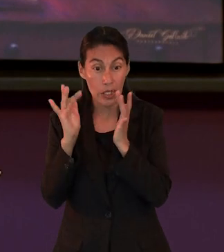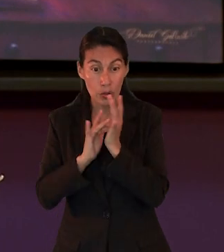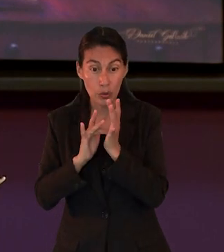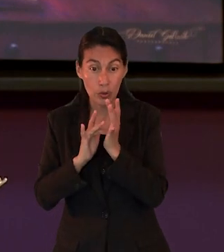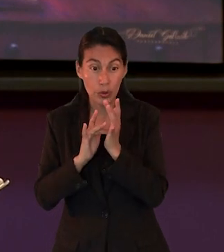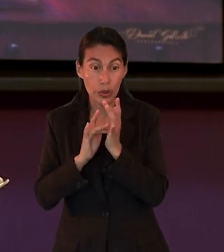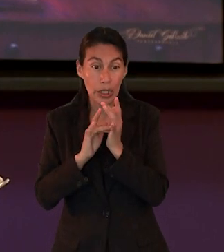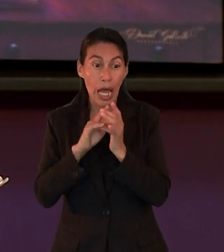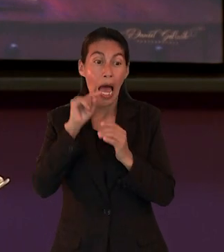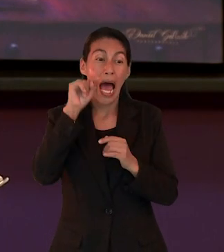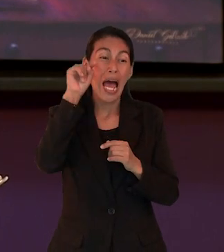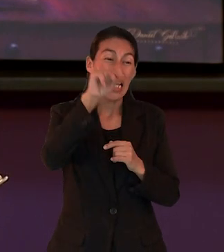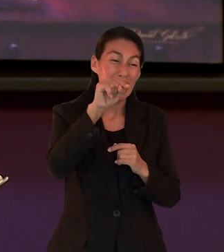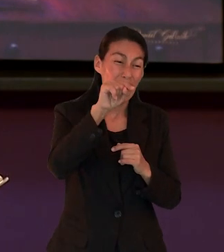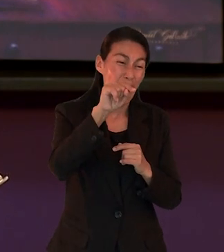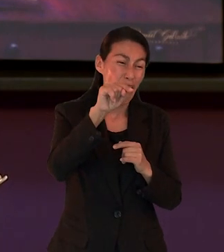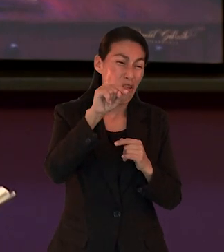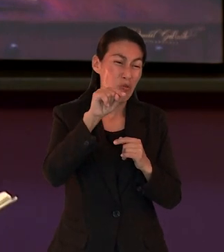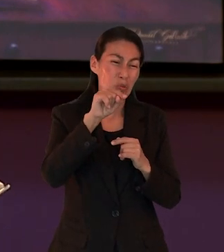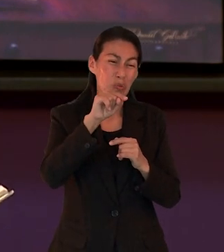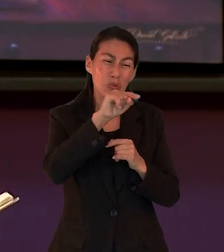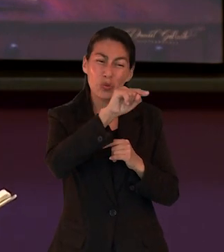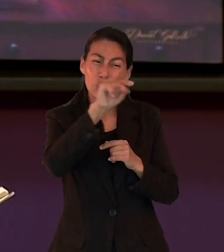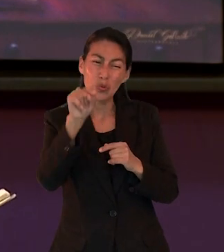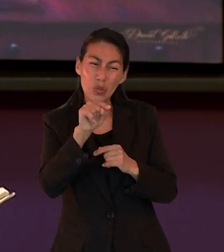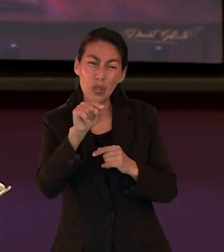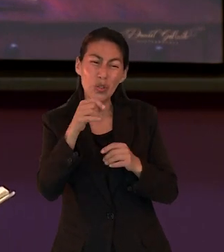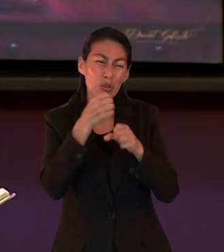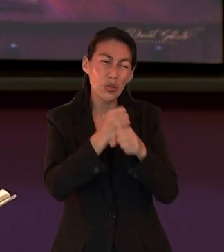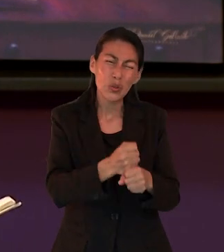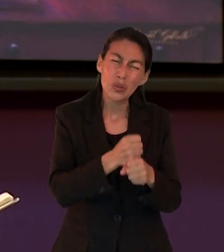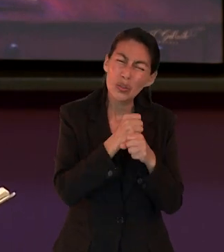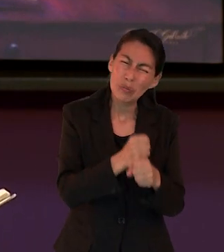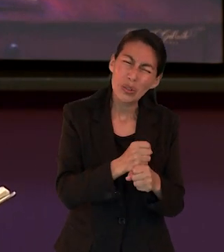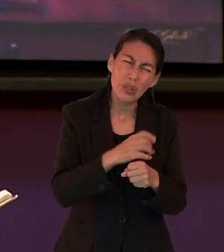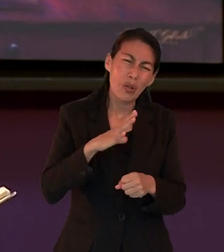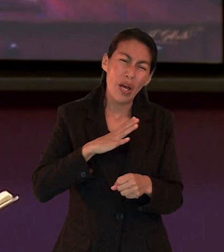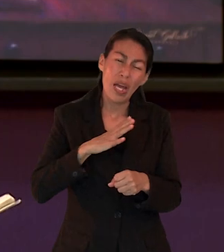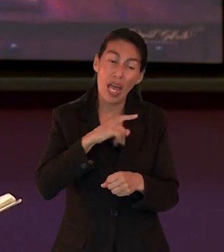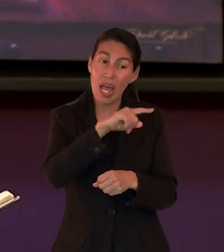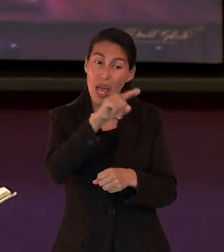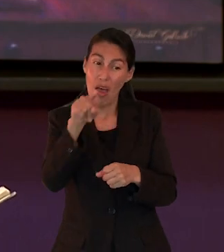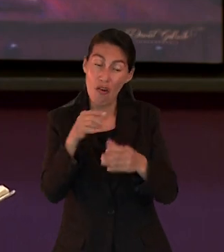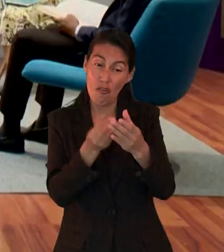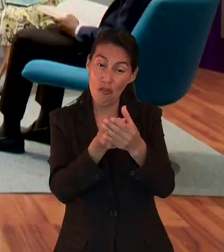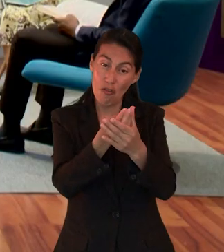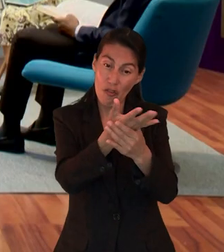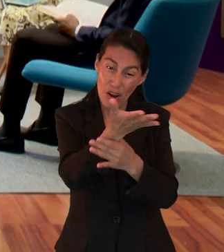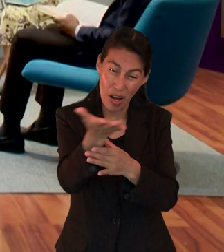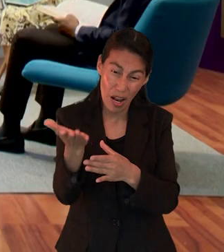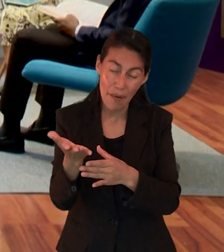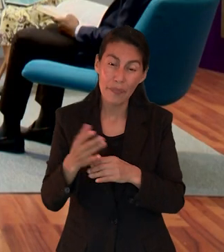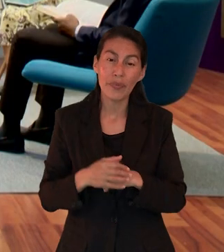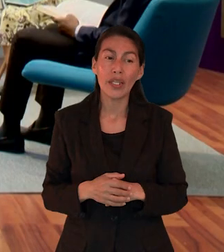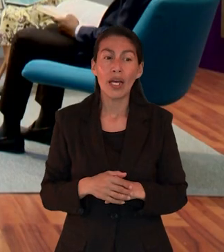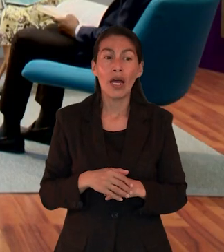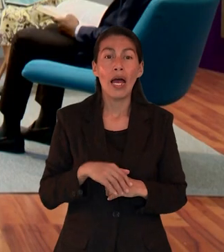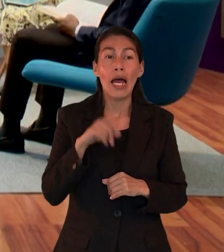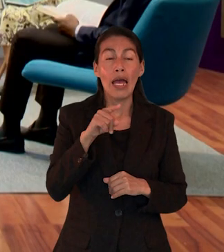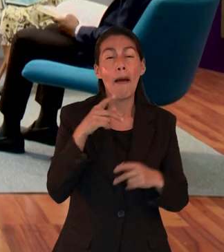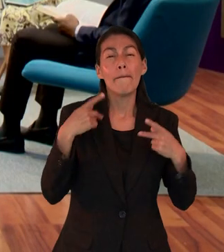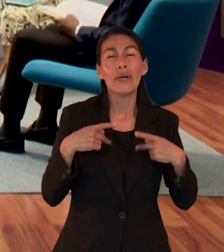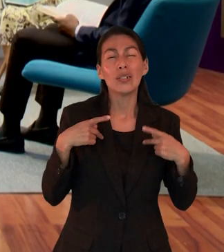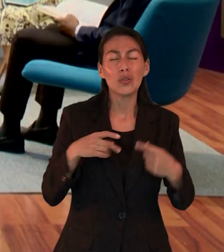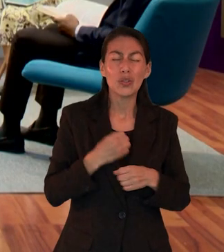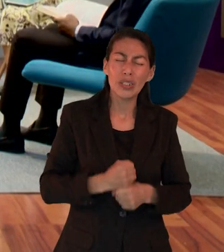que a seguir a Jesús fuera de la puerta es que aparte de soportar las vergüenzas también soportemos el sufrimiento. Recordemos que en esta parte de